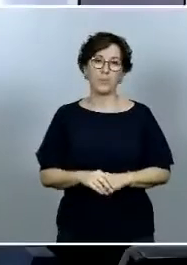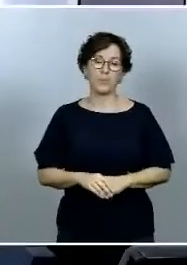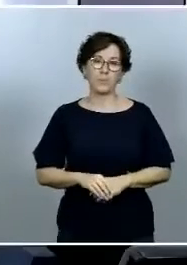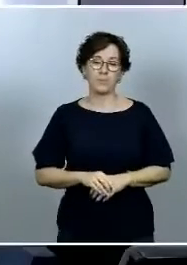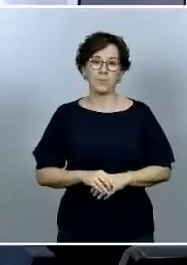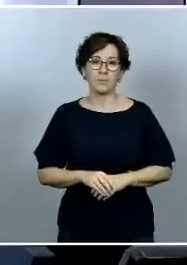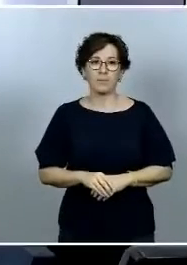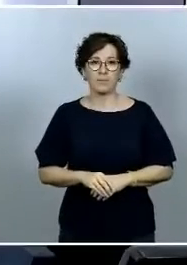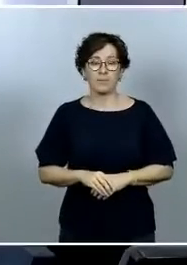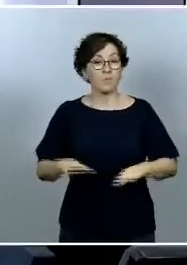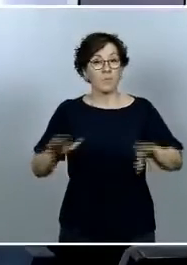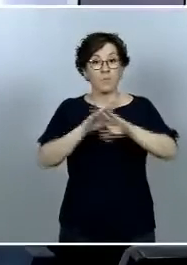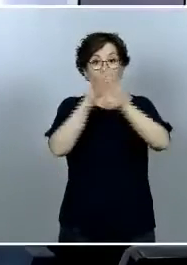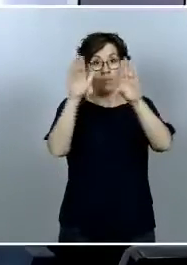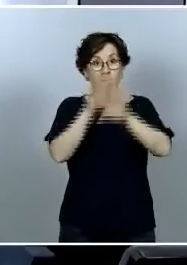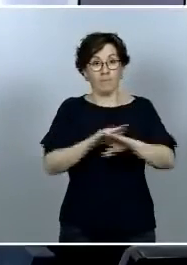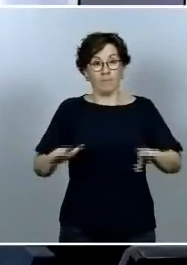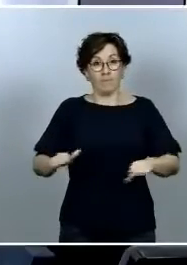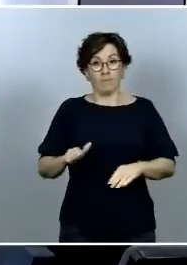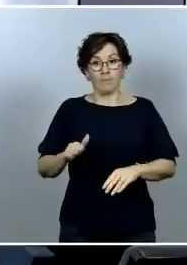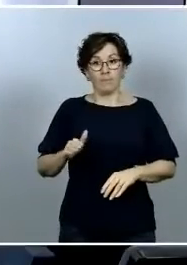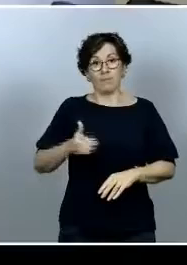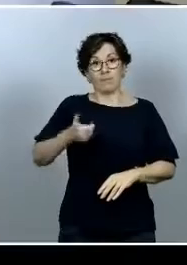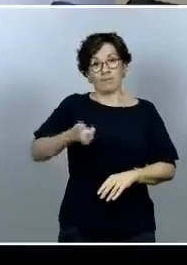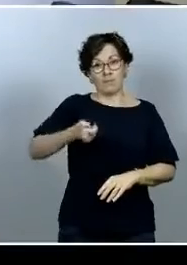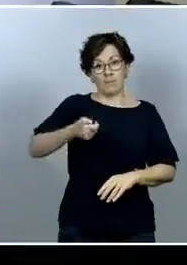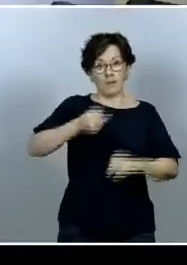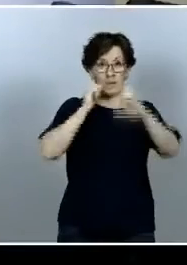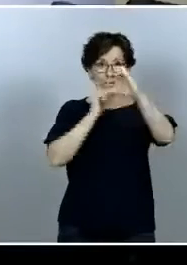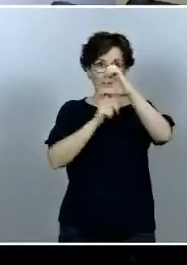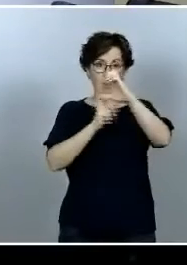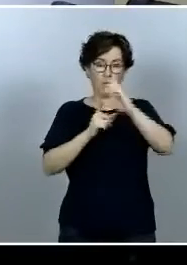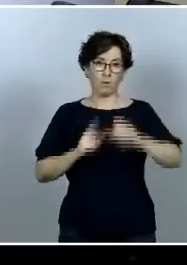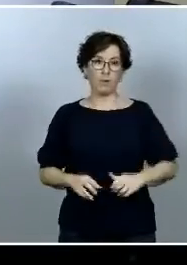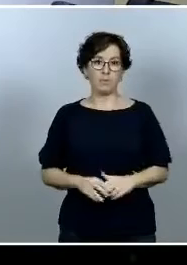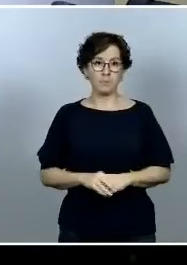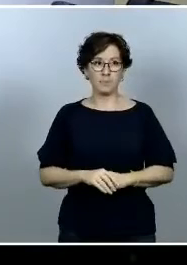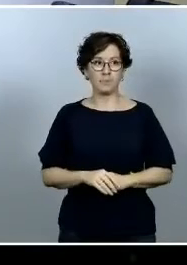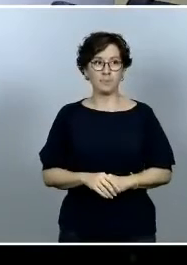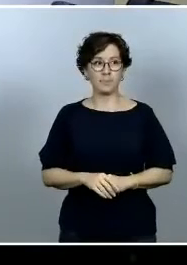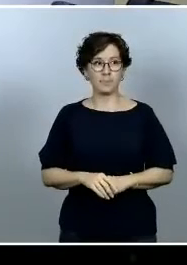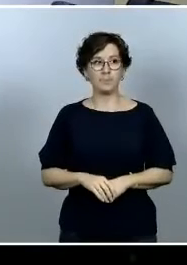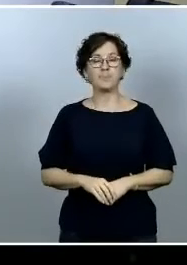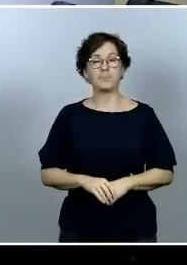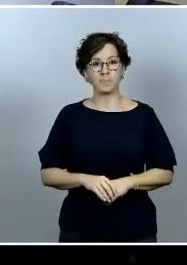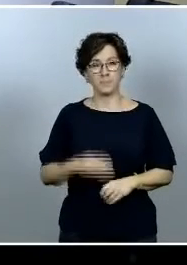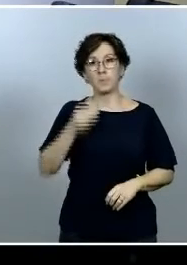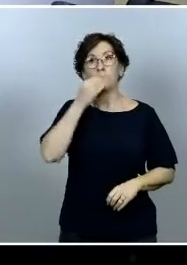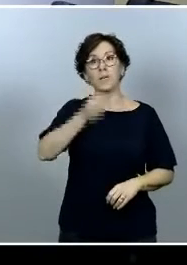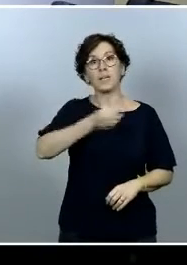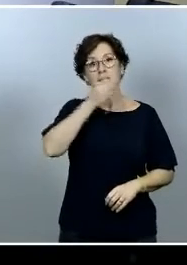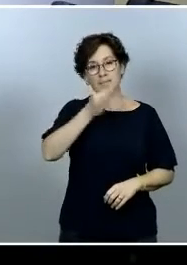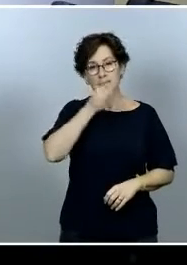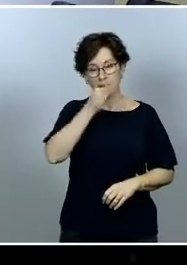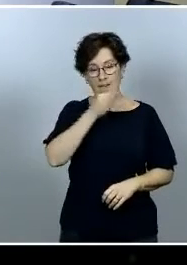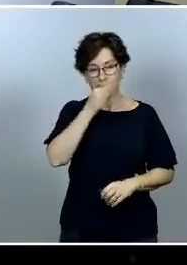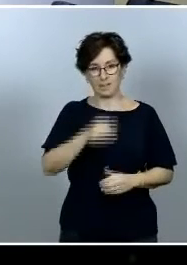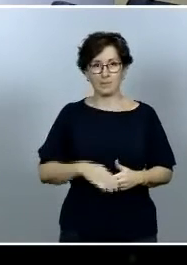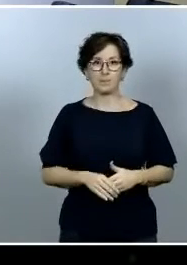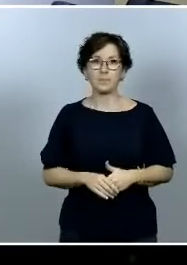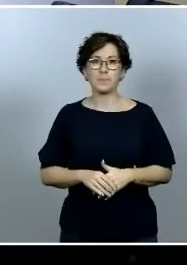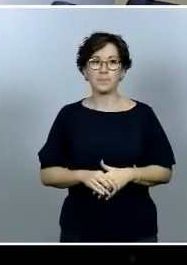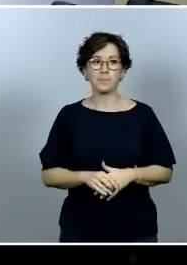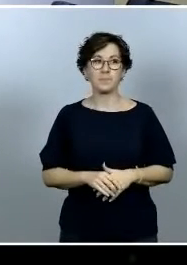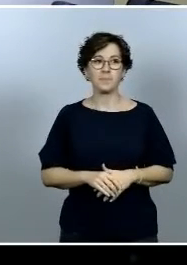Acaba el turno de preguntas con la intervención de Canal Extremadura adelante ¿Qué tal? Muy buenas tardes Rocío Cuervas de Canal Extremadura Radio